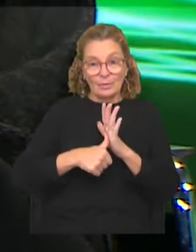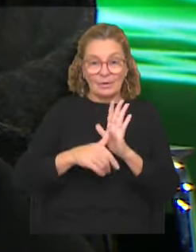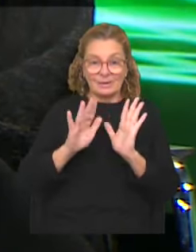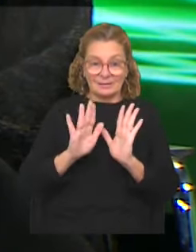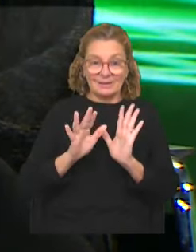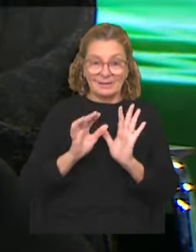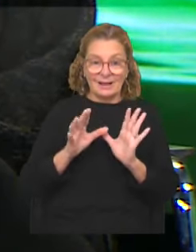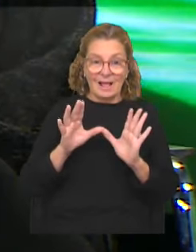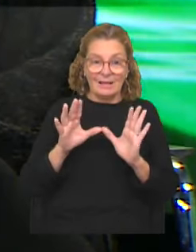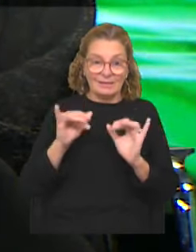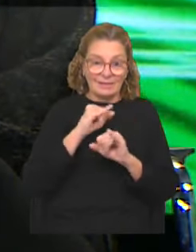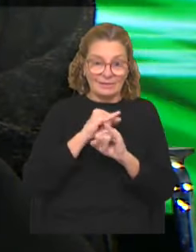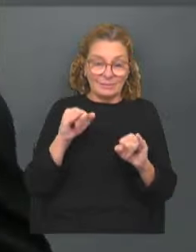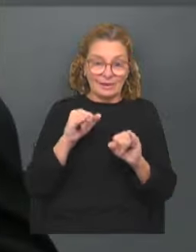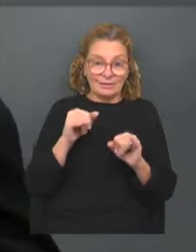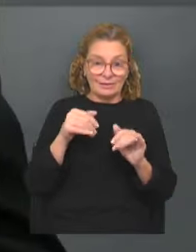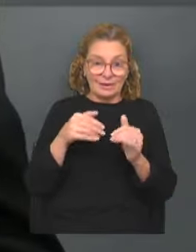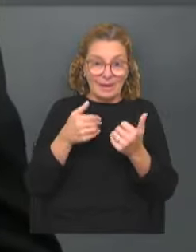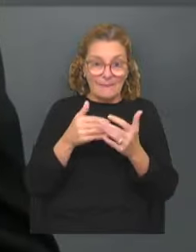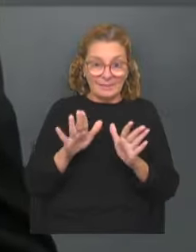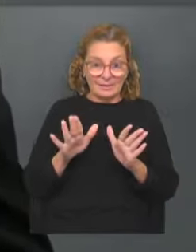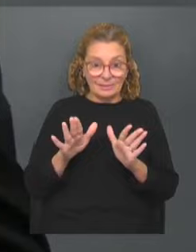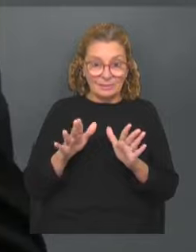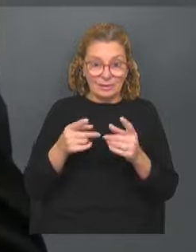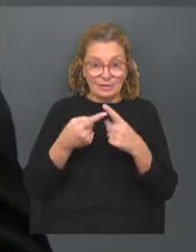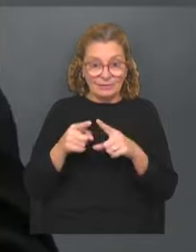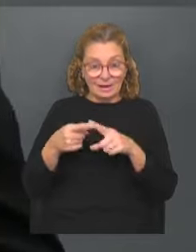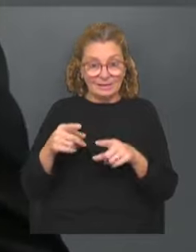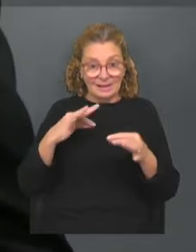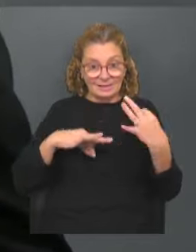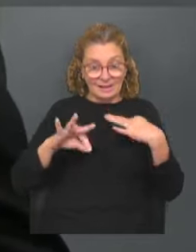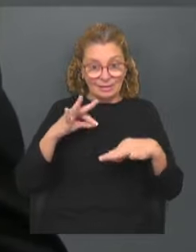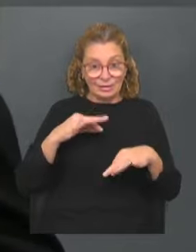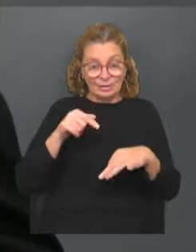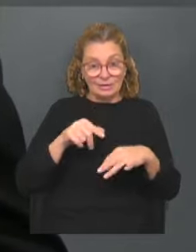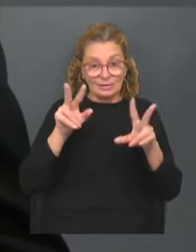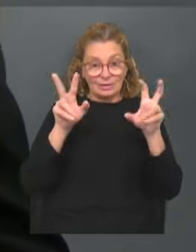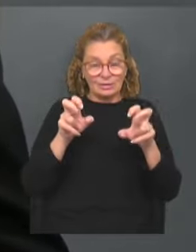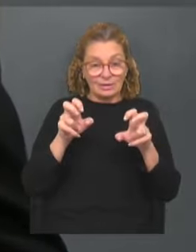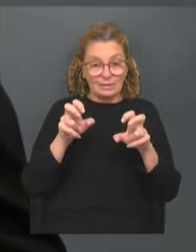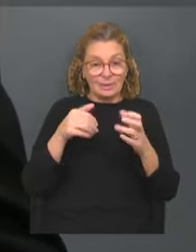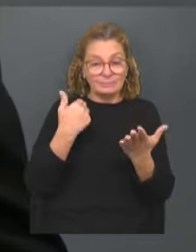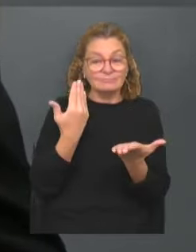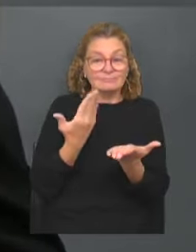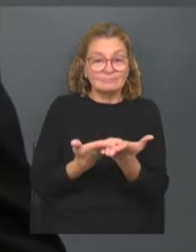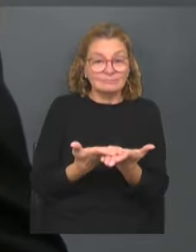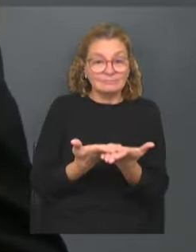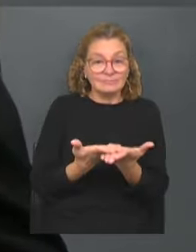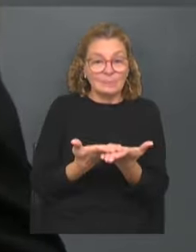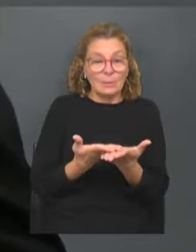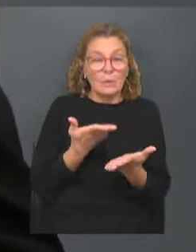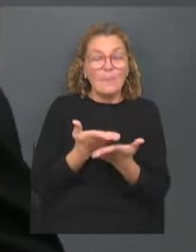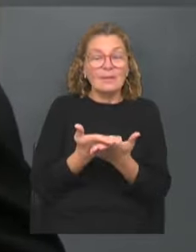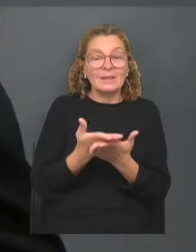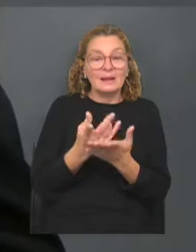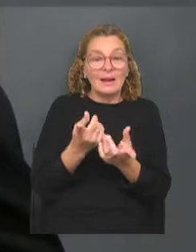agotando, sí. Quizás sea el principio de una serie de obras que mantengan estos temas en el tapete, ¿no? Como lo pide la